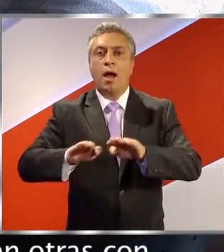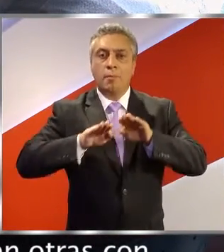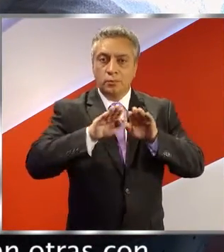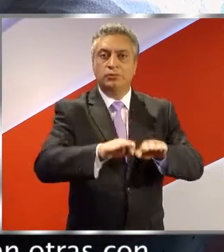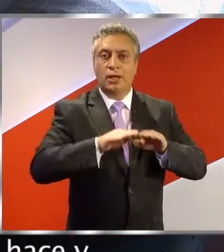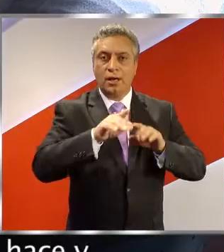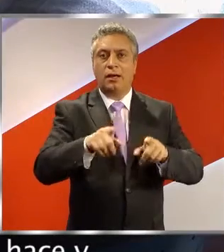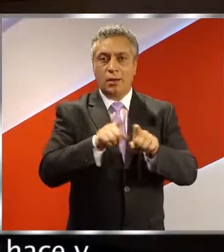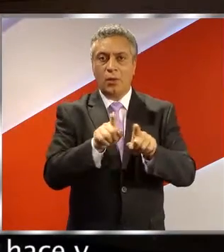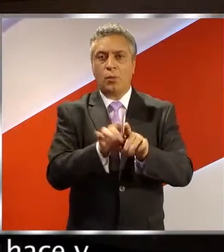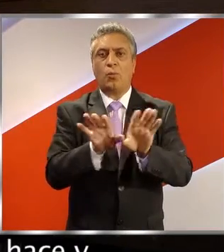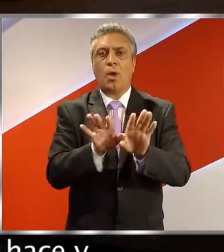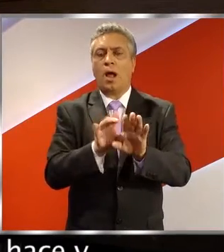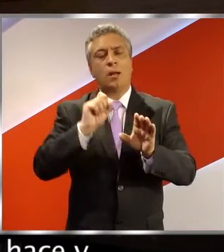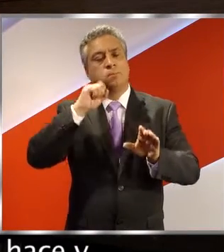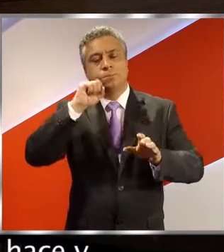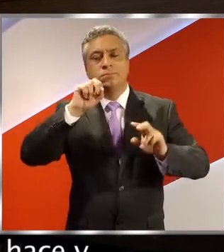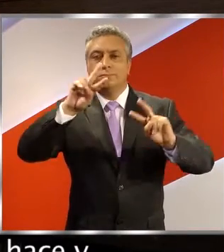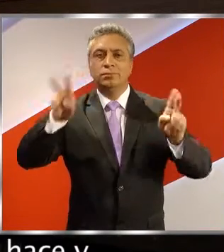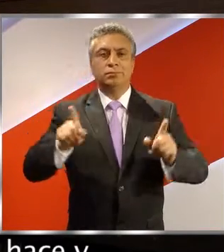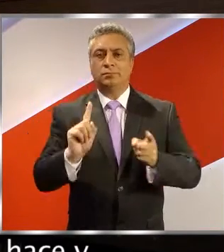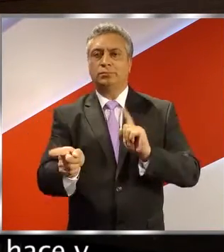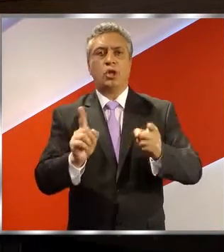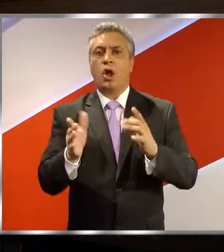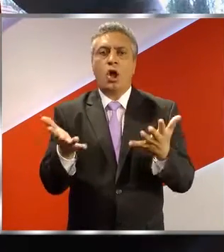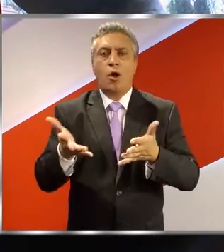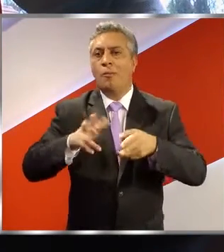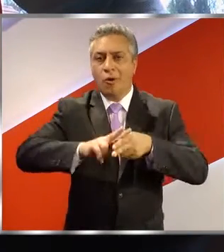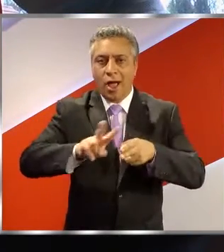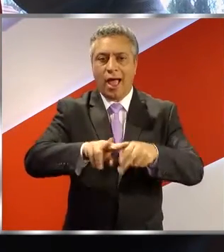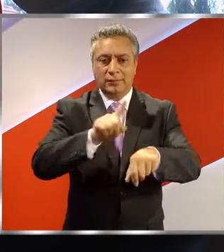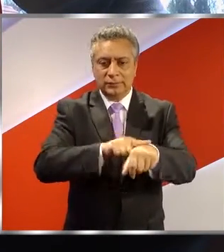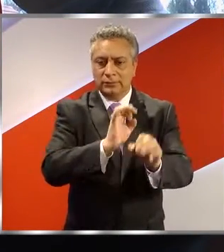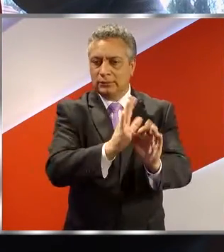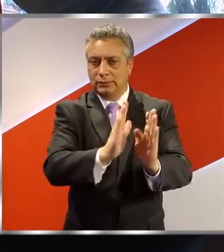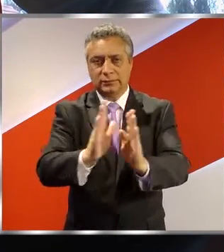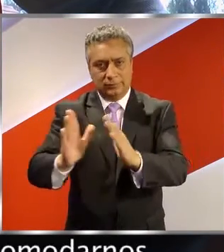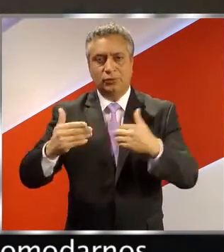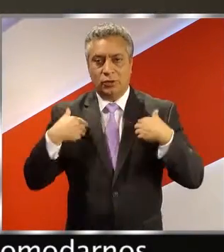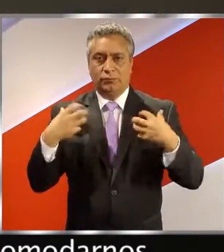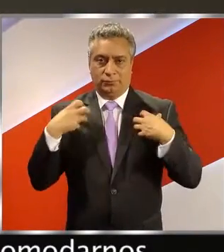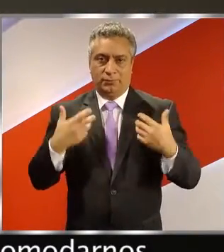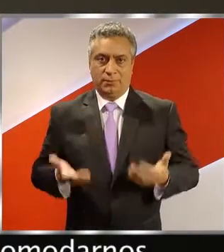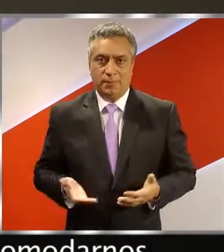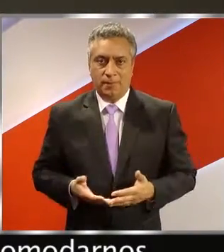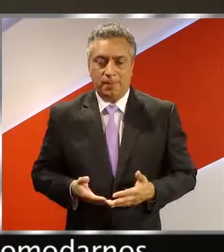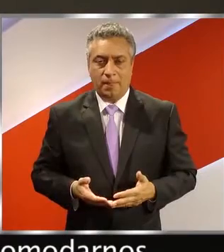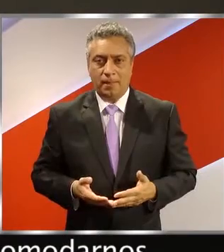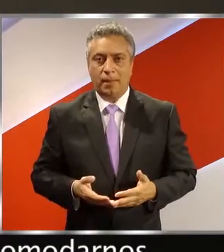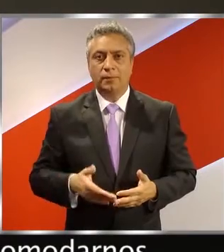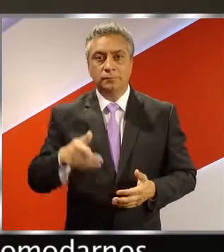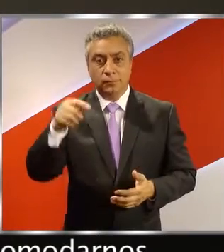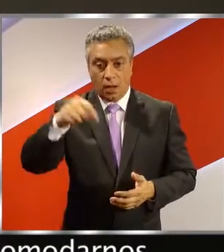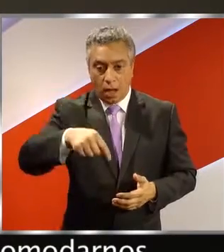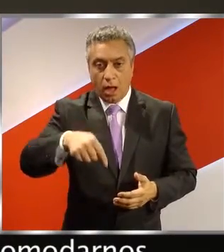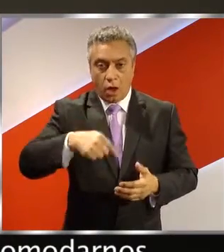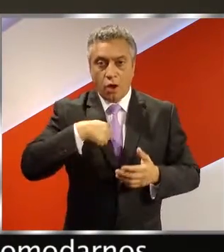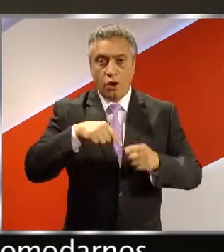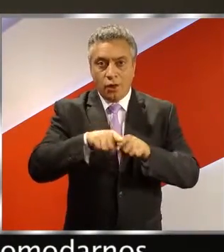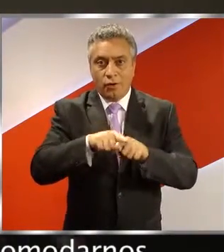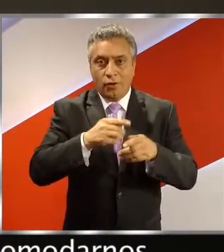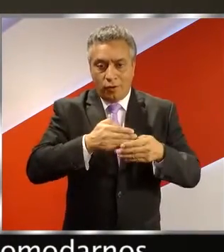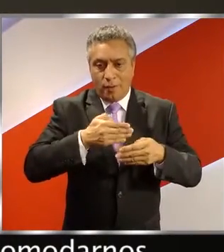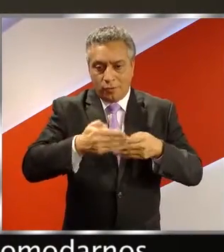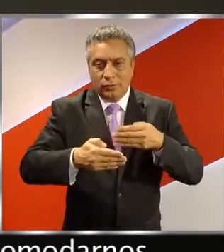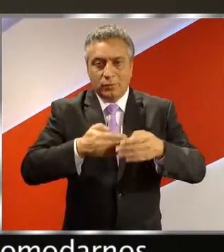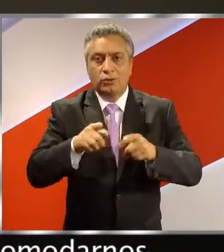con las directrices de cómo se hace y marcar los tiempos. Estamos en este proceso de